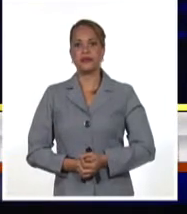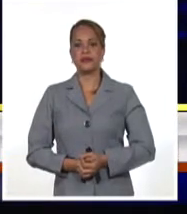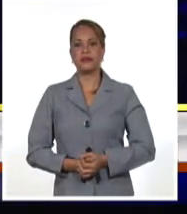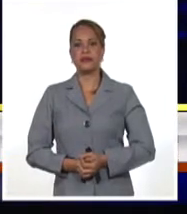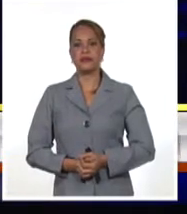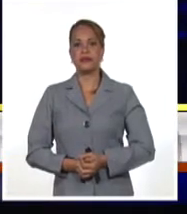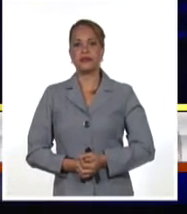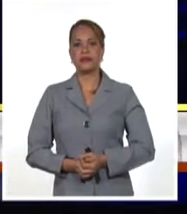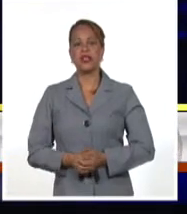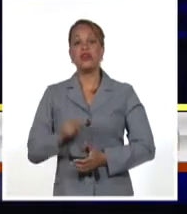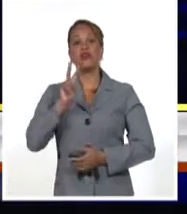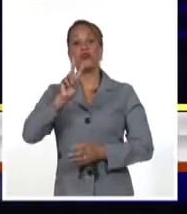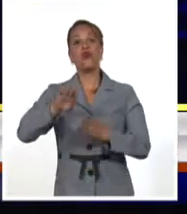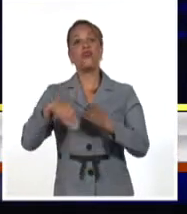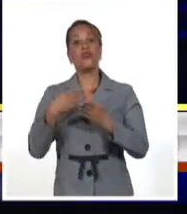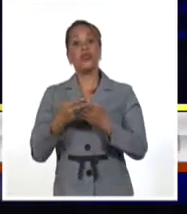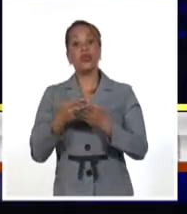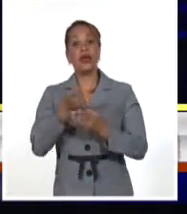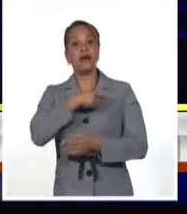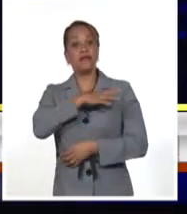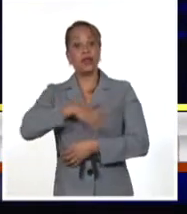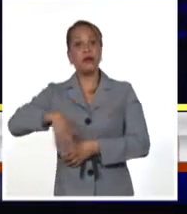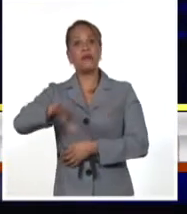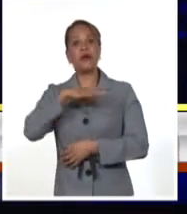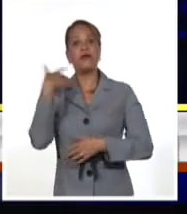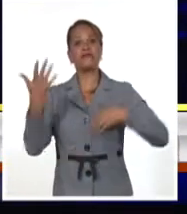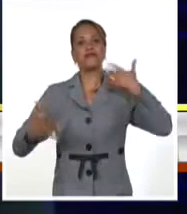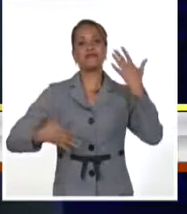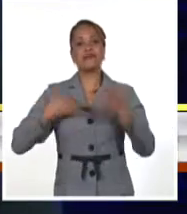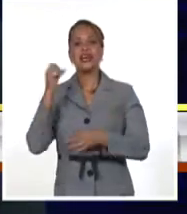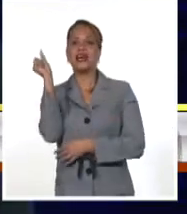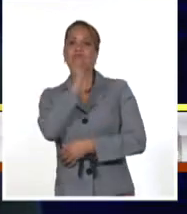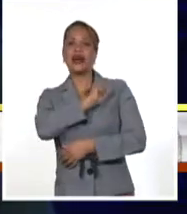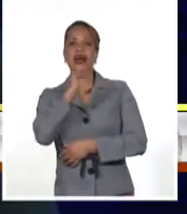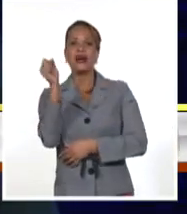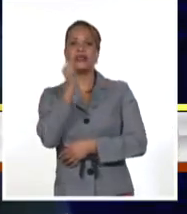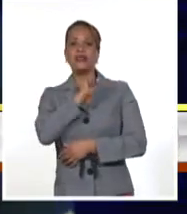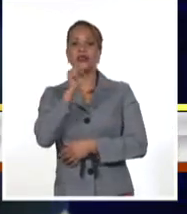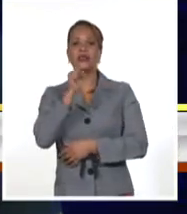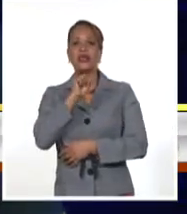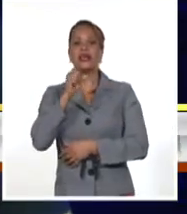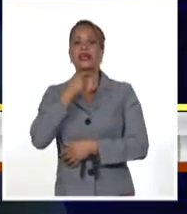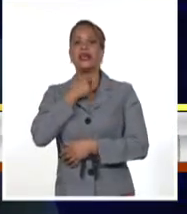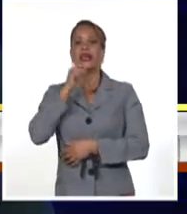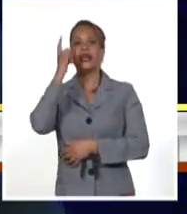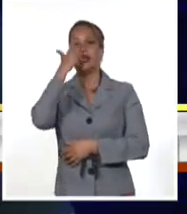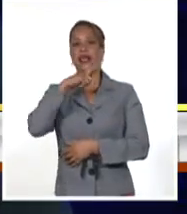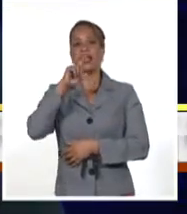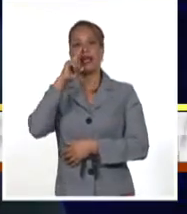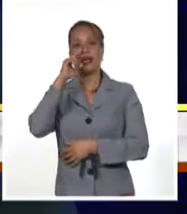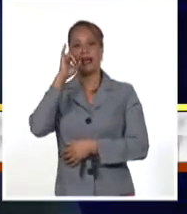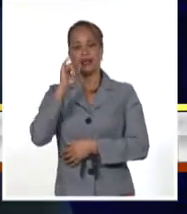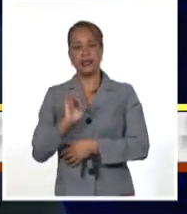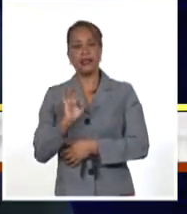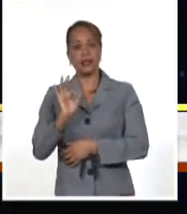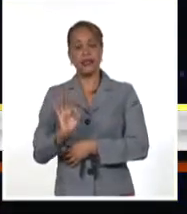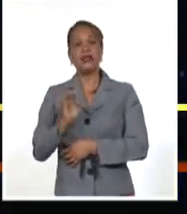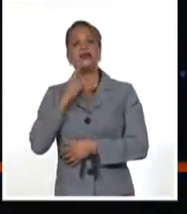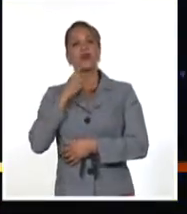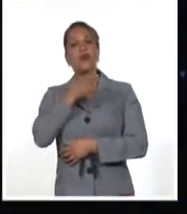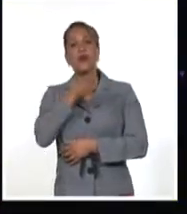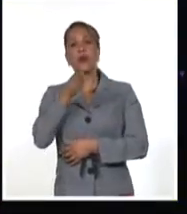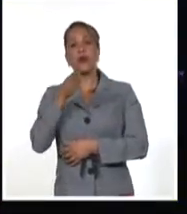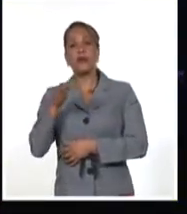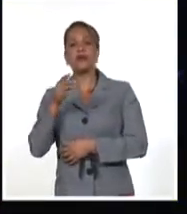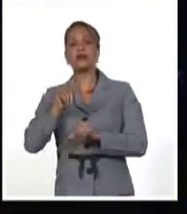Durante dos días el público elguinero disfrutó de las interpretaciones del cantautor cubano Lain Morales como parte de la Gira Nacional